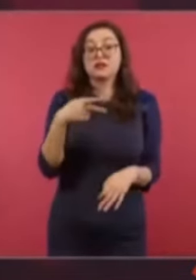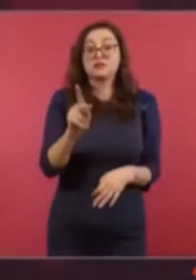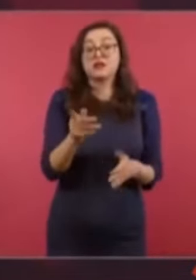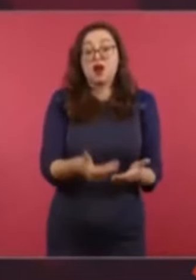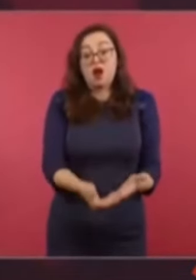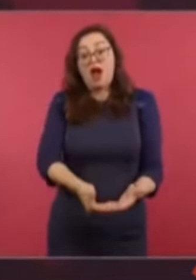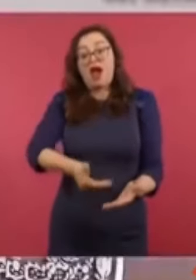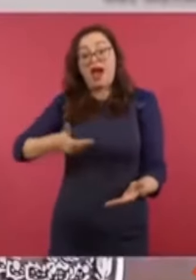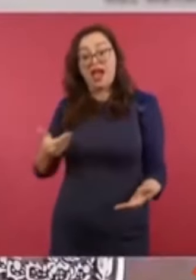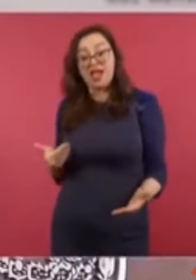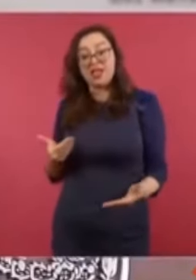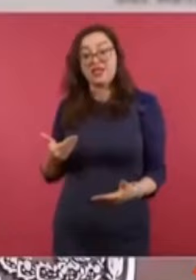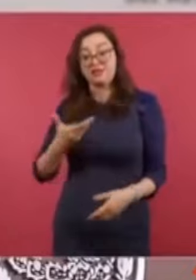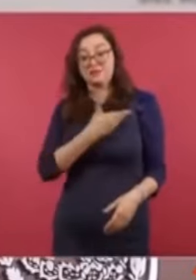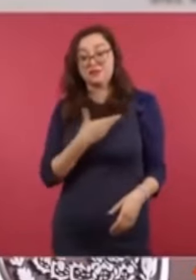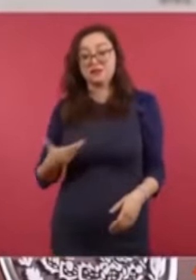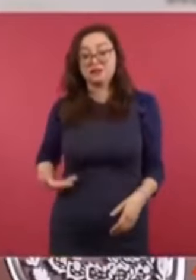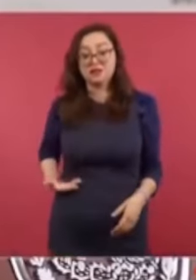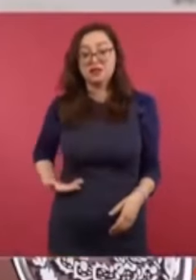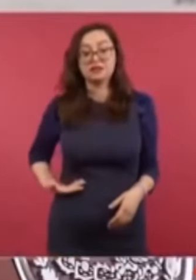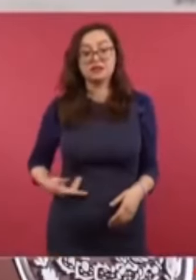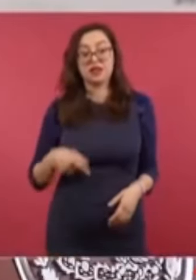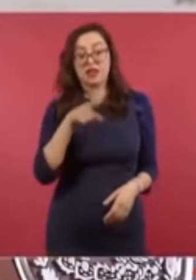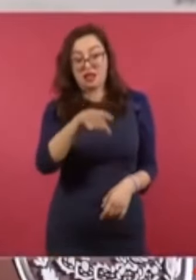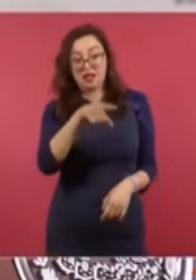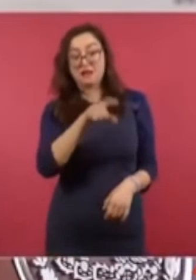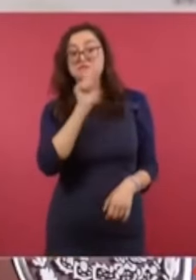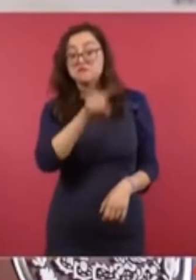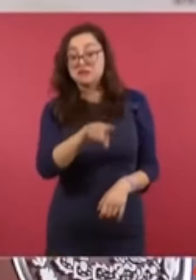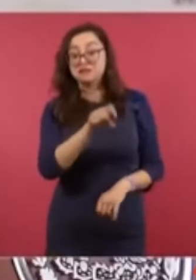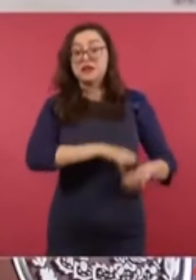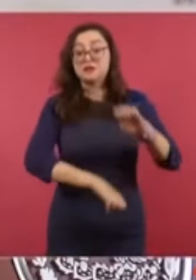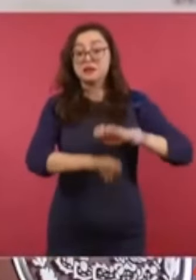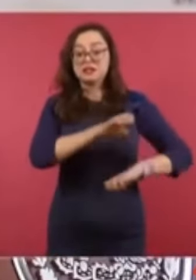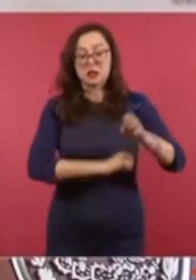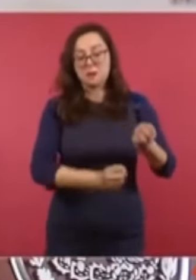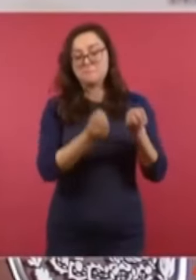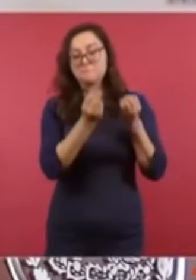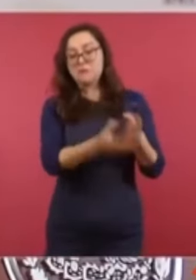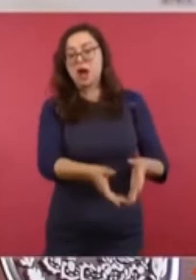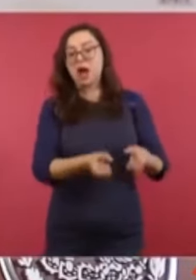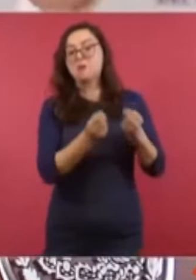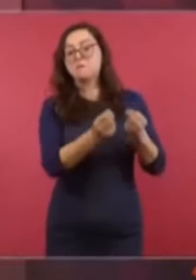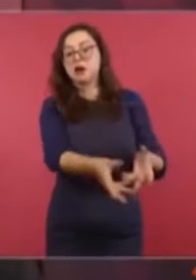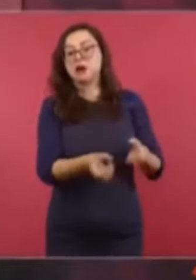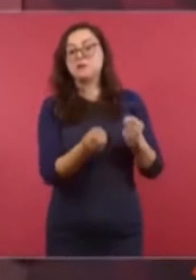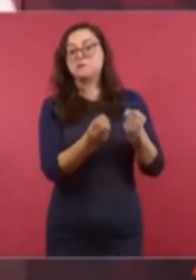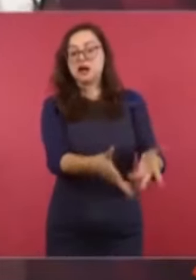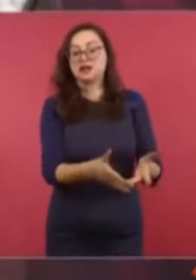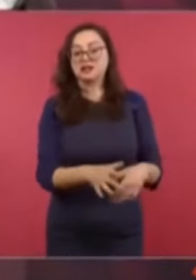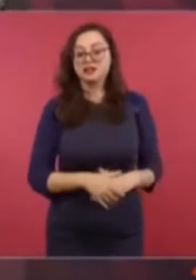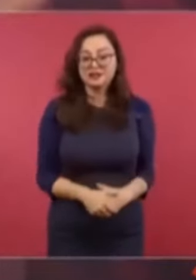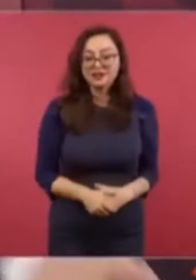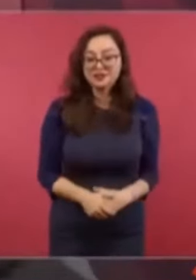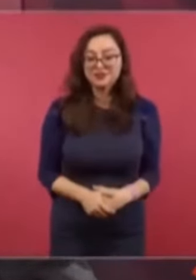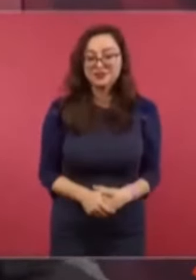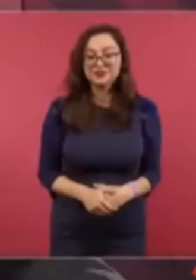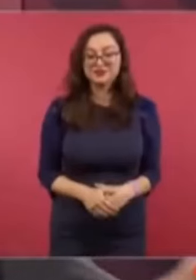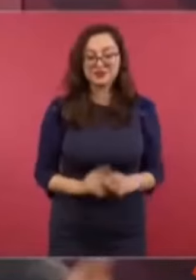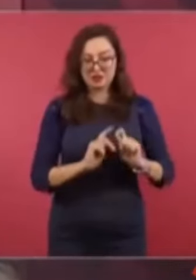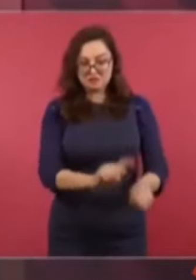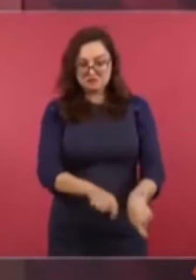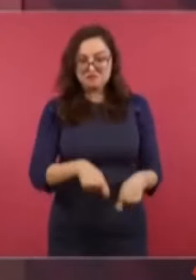privatización de los ferrocarriles nacionales, cuando Cedillo era